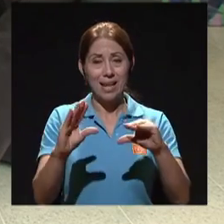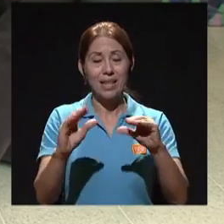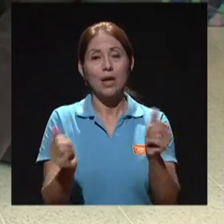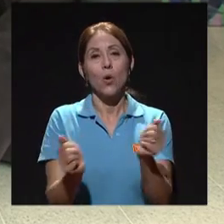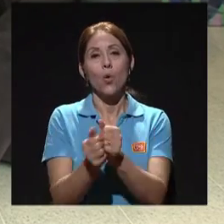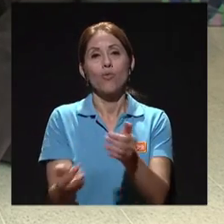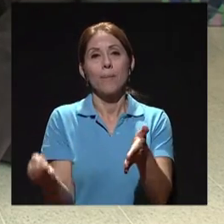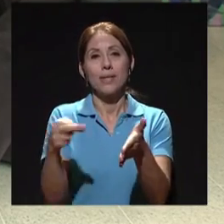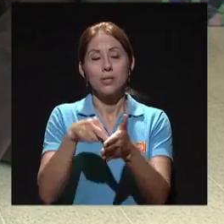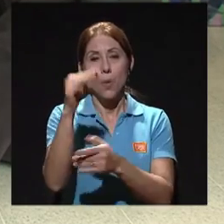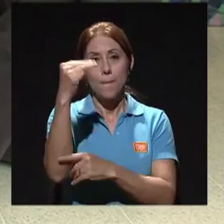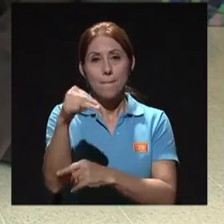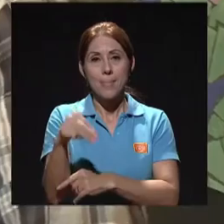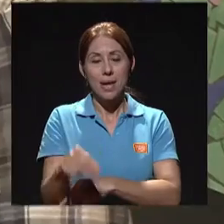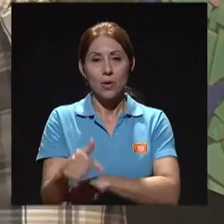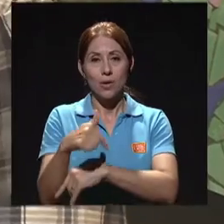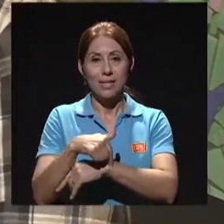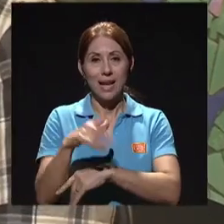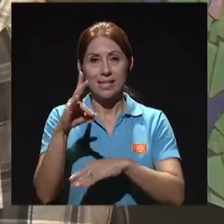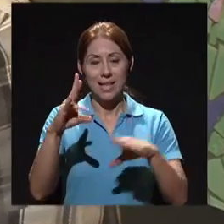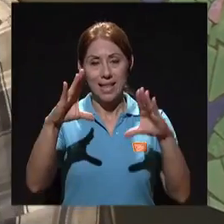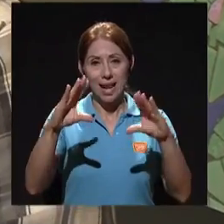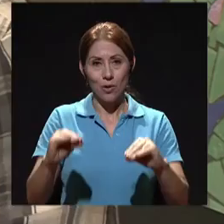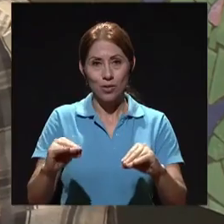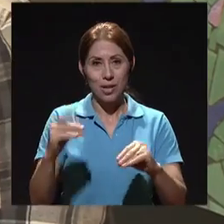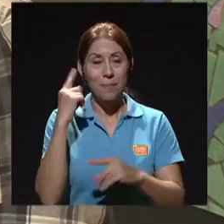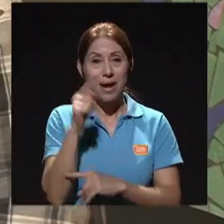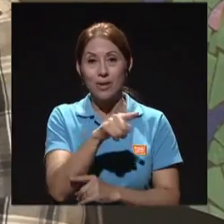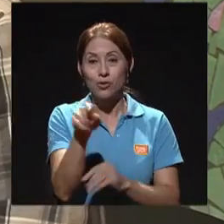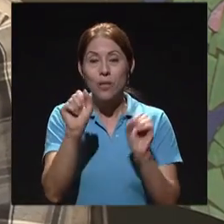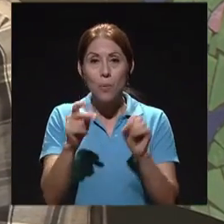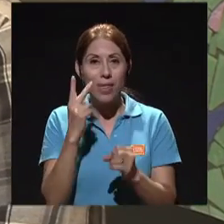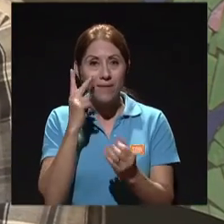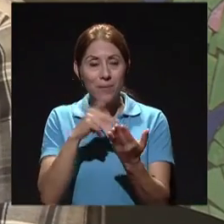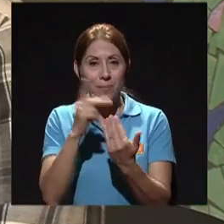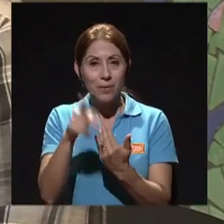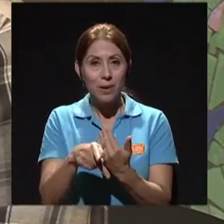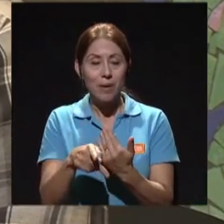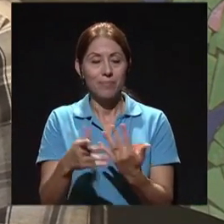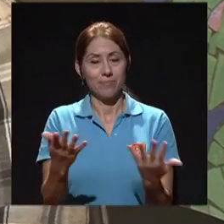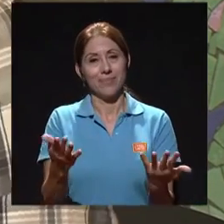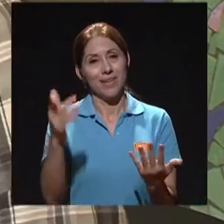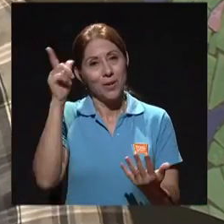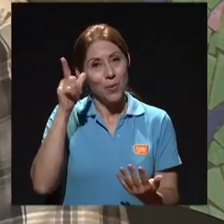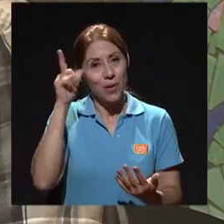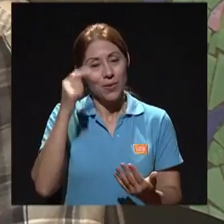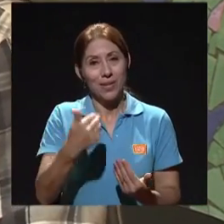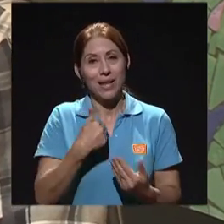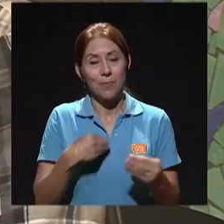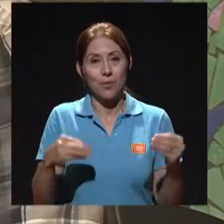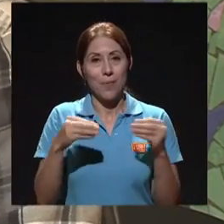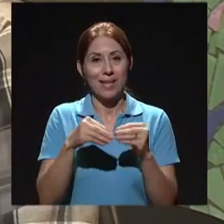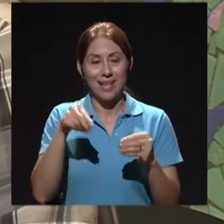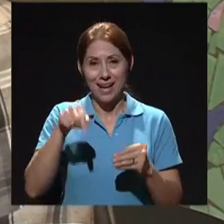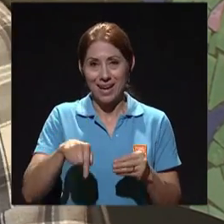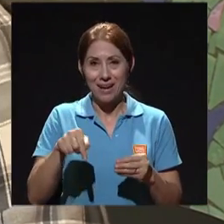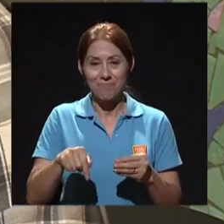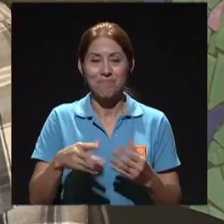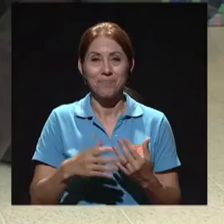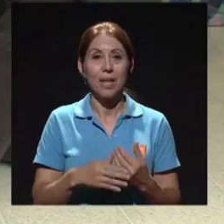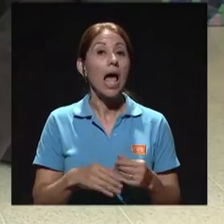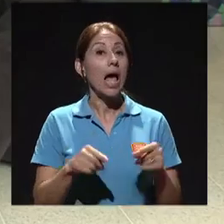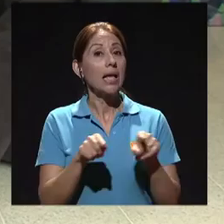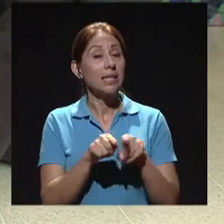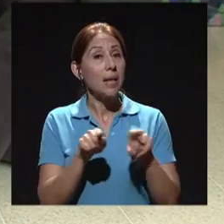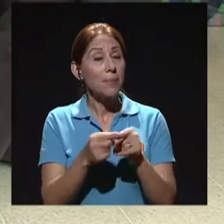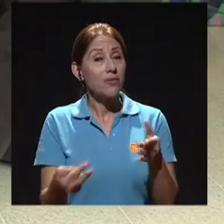la tarde con repetición los miércoles a las 7 de la noche para que usted nos pueda ver y por supuesto que tenemos más aquí en Vivir Mejor.